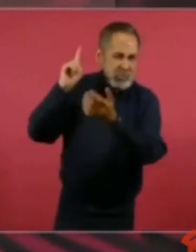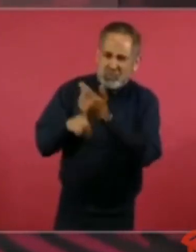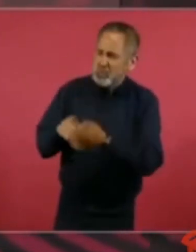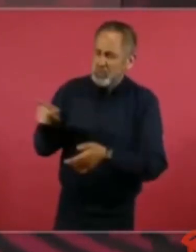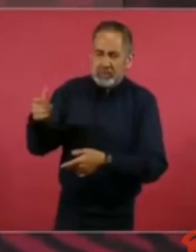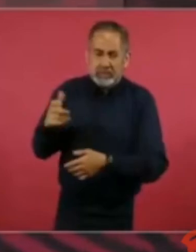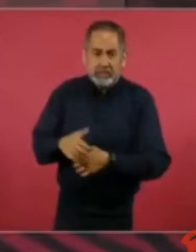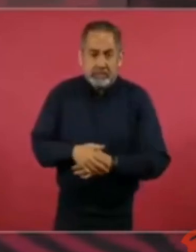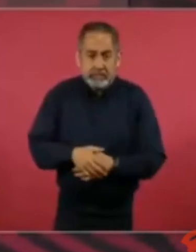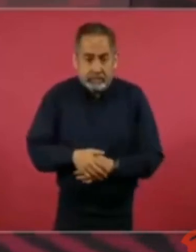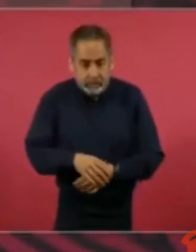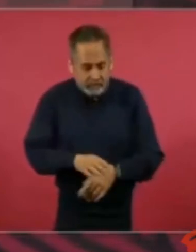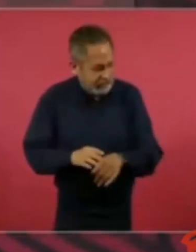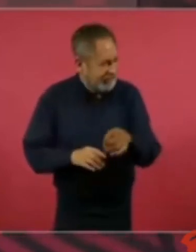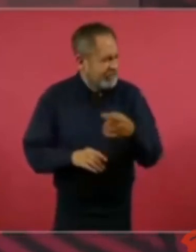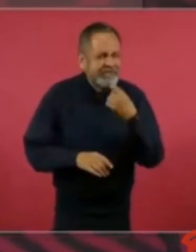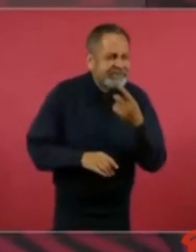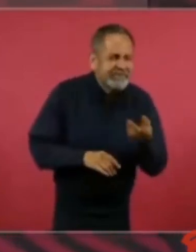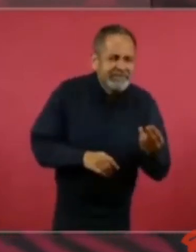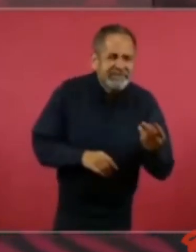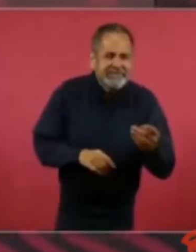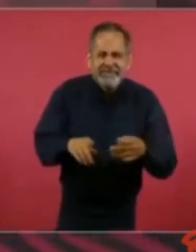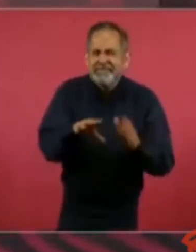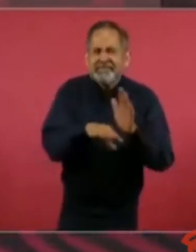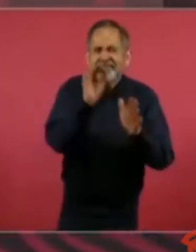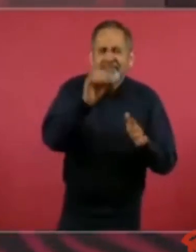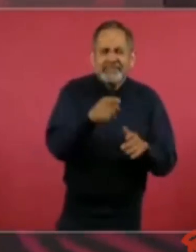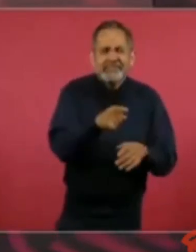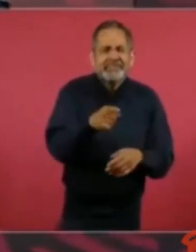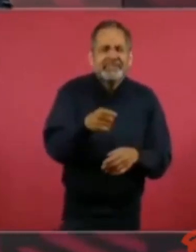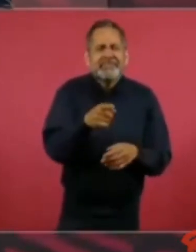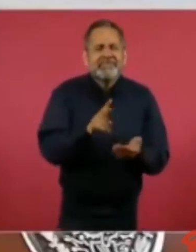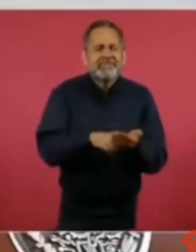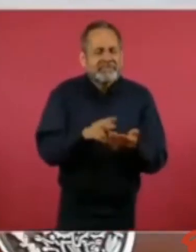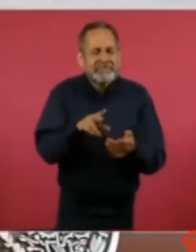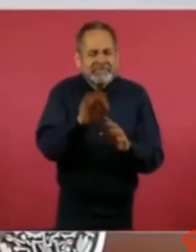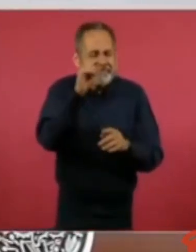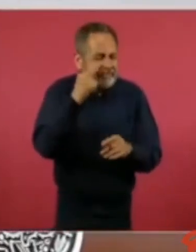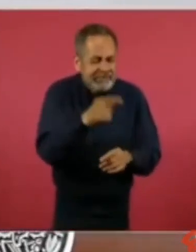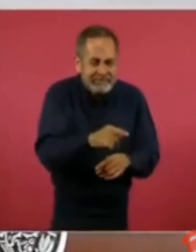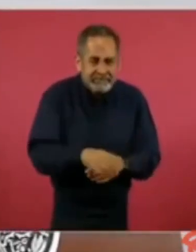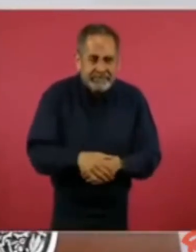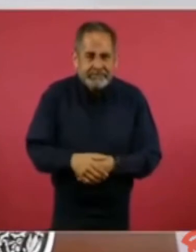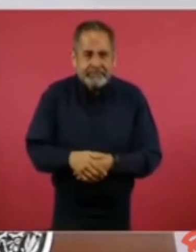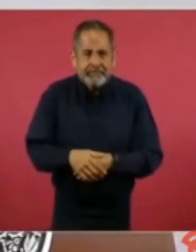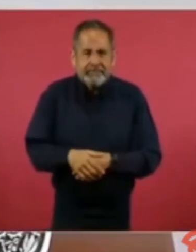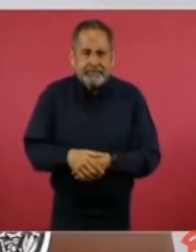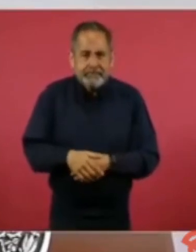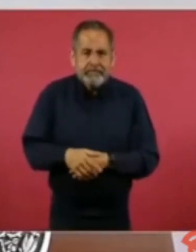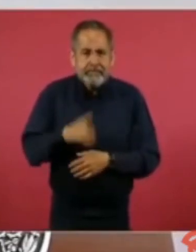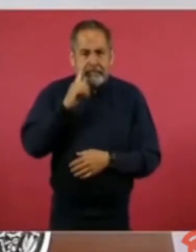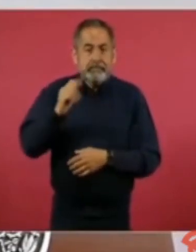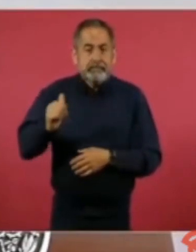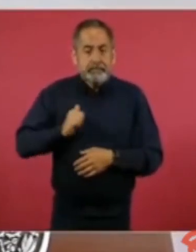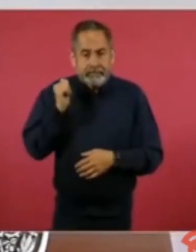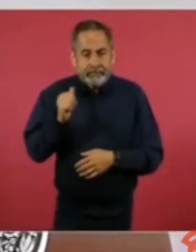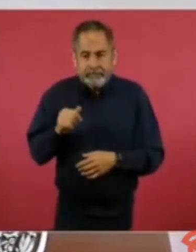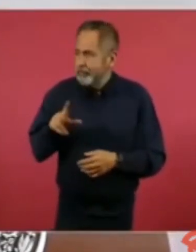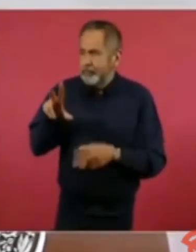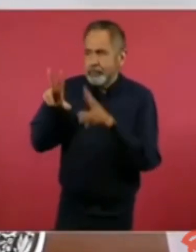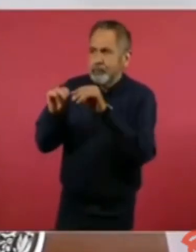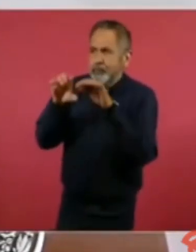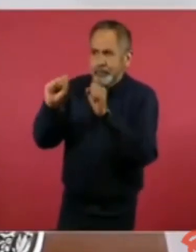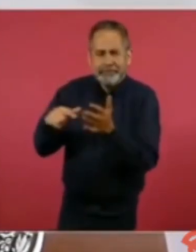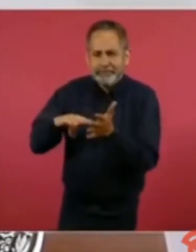No, no, no, a ver si lo consigues. Voy a aprovechar para decir que no es esa marca,